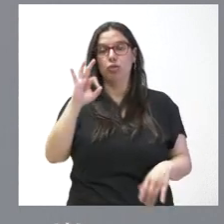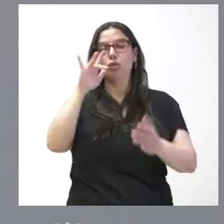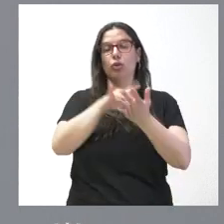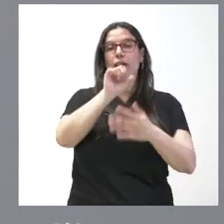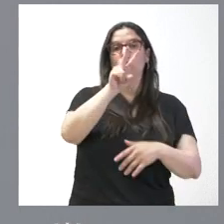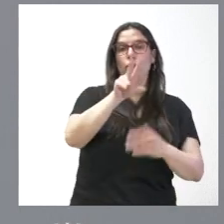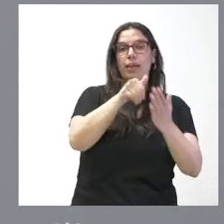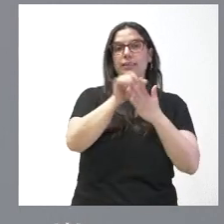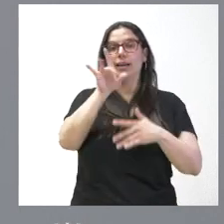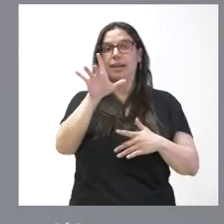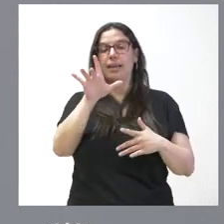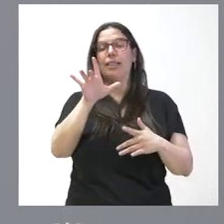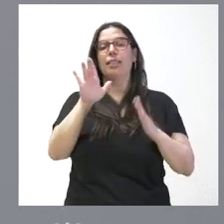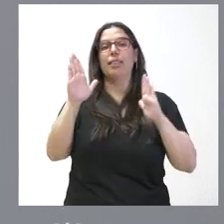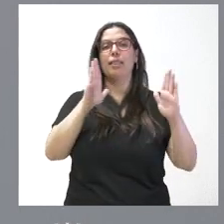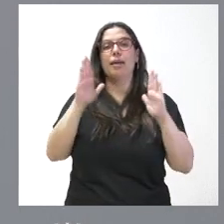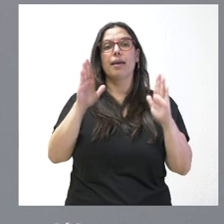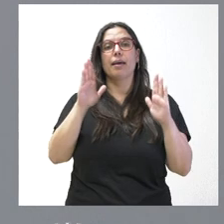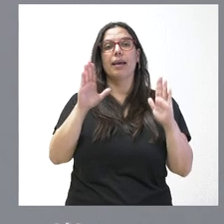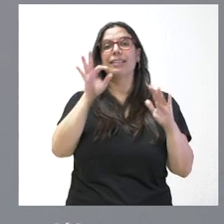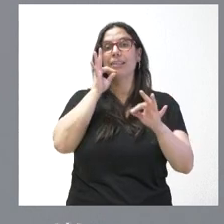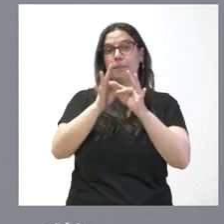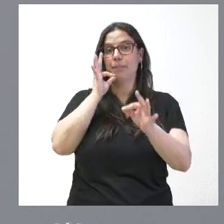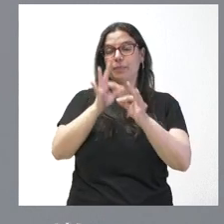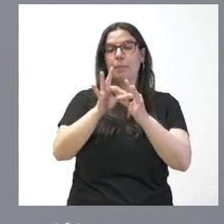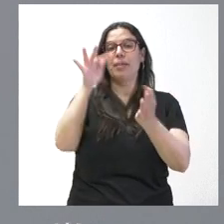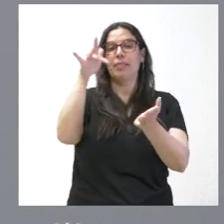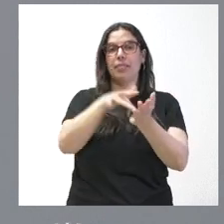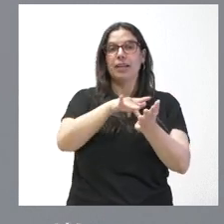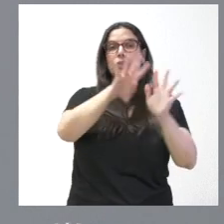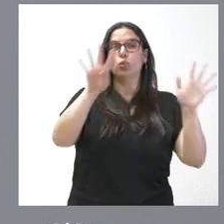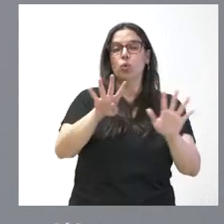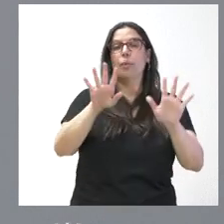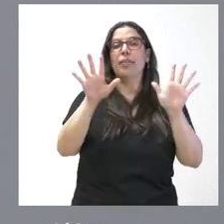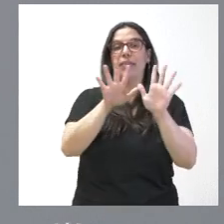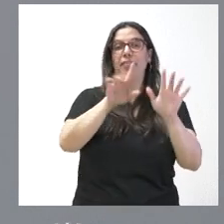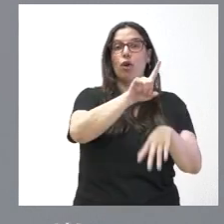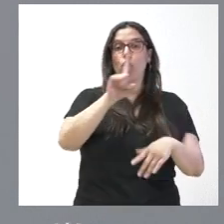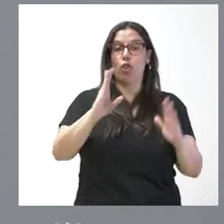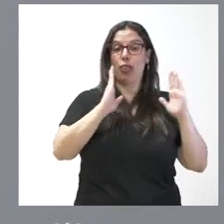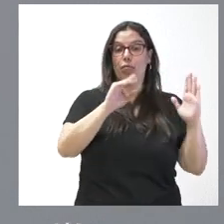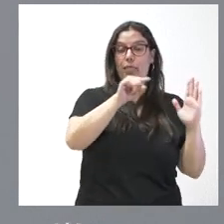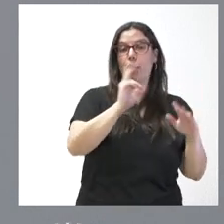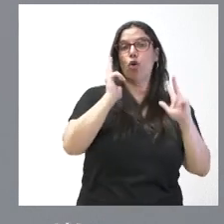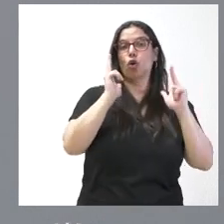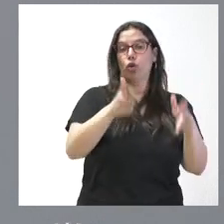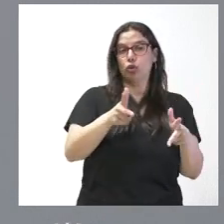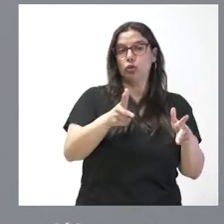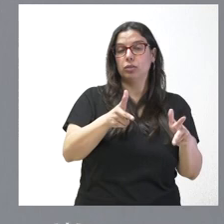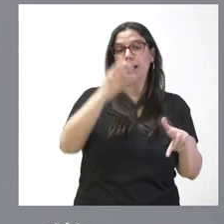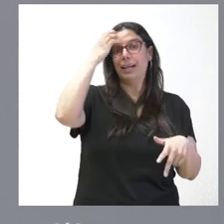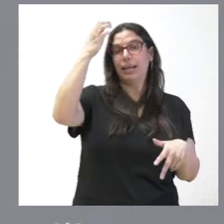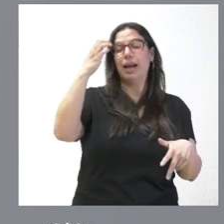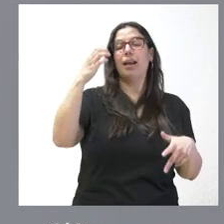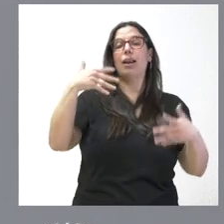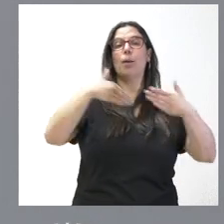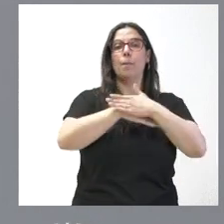12 y el 15 de septiembre. Los días 9, 10 y 11 en el Hotel Real Monasterio